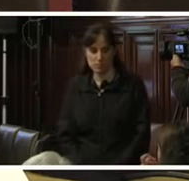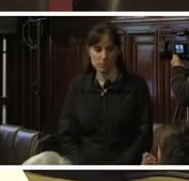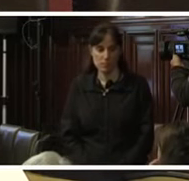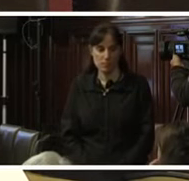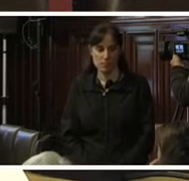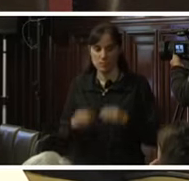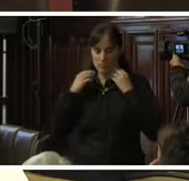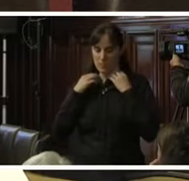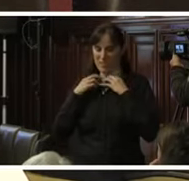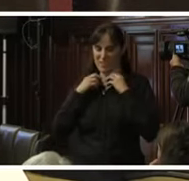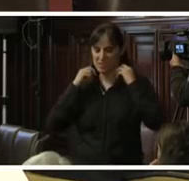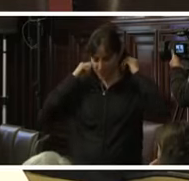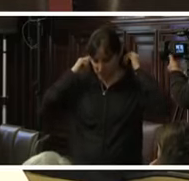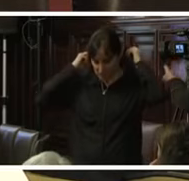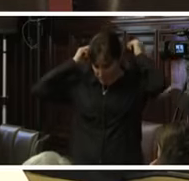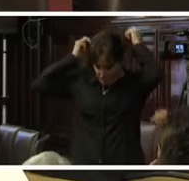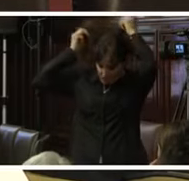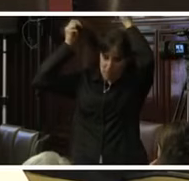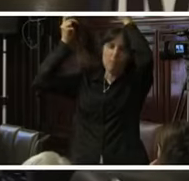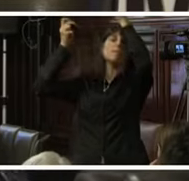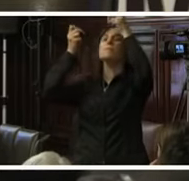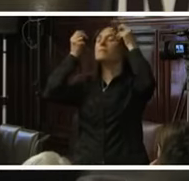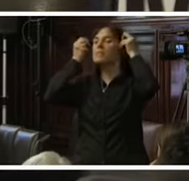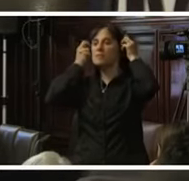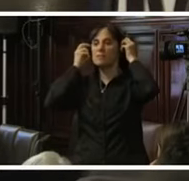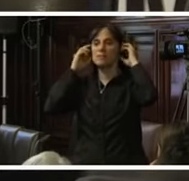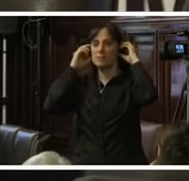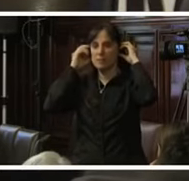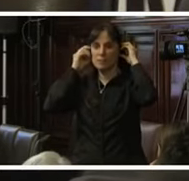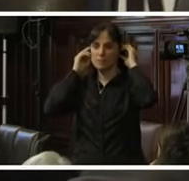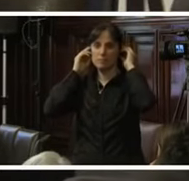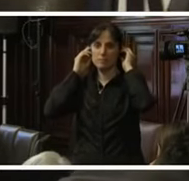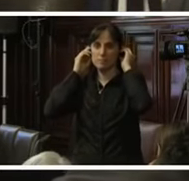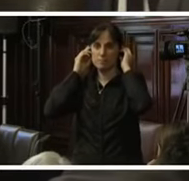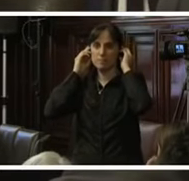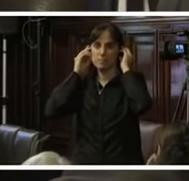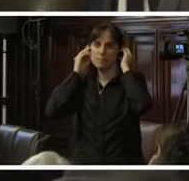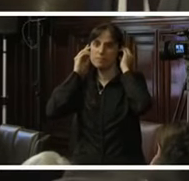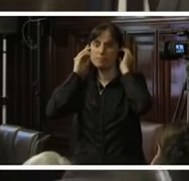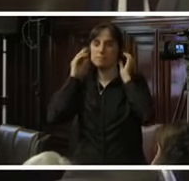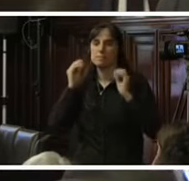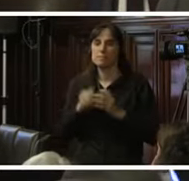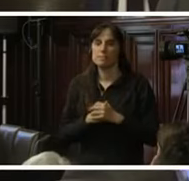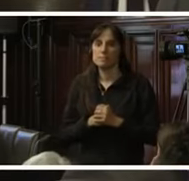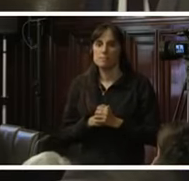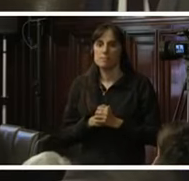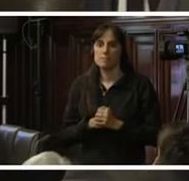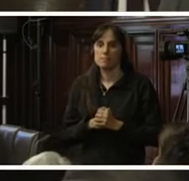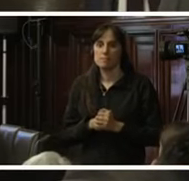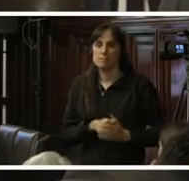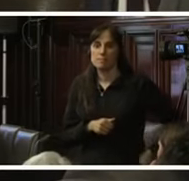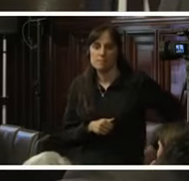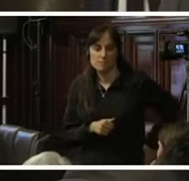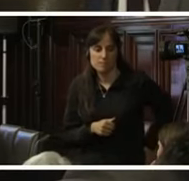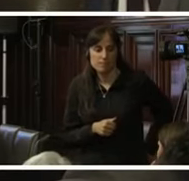Gracias. Gracias. I'm afraid you went way over time, which I will have to give the extra time, the time you took to the